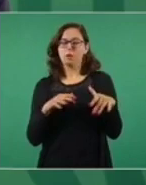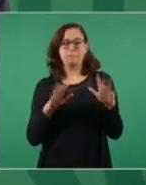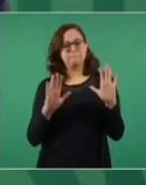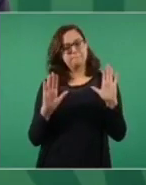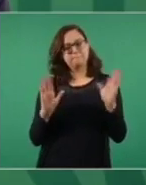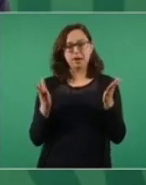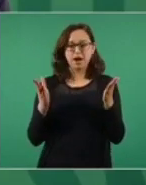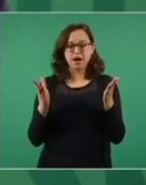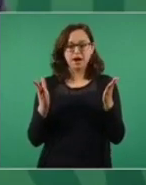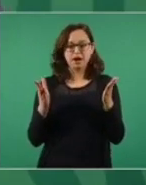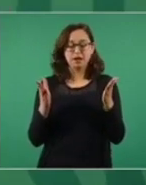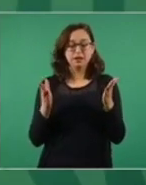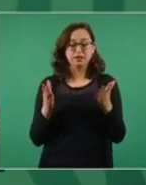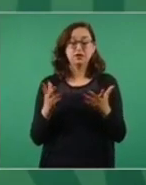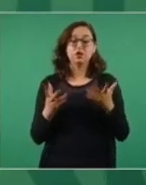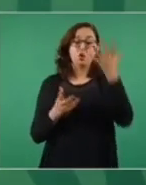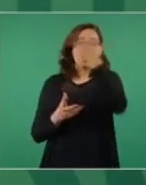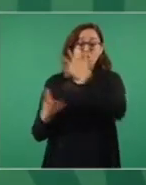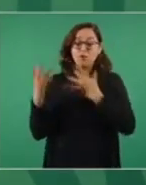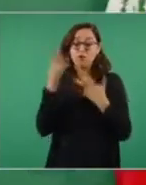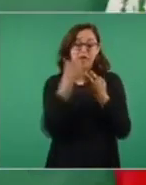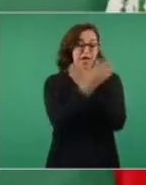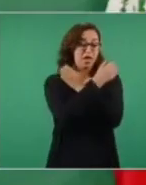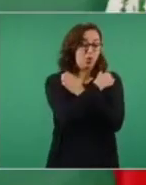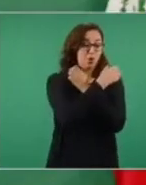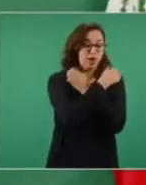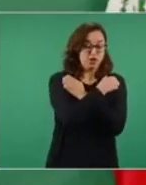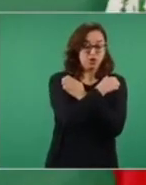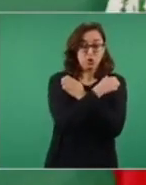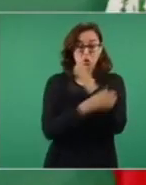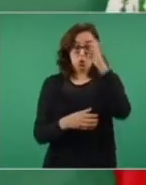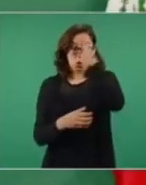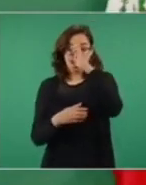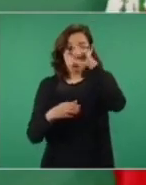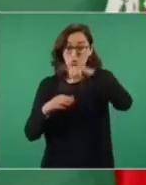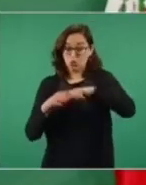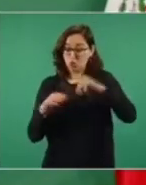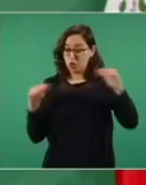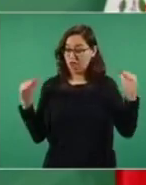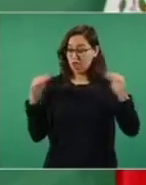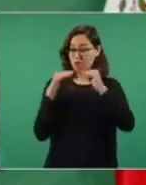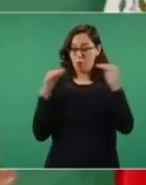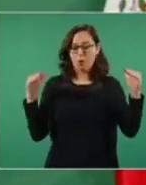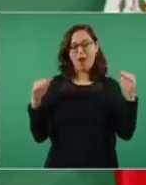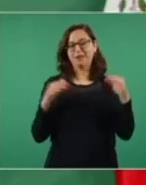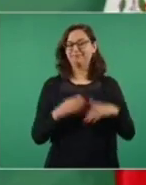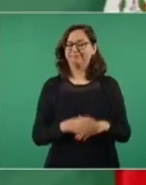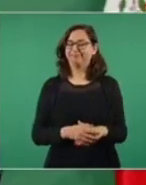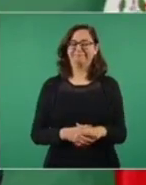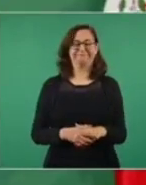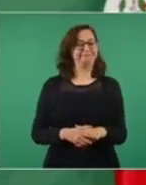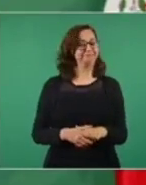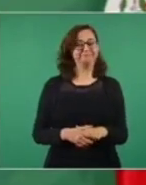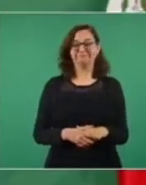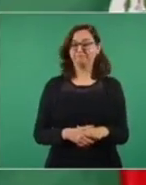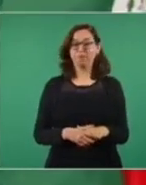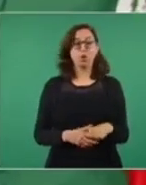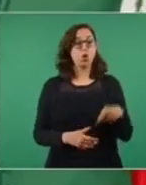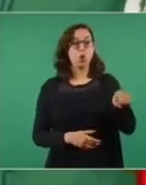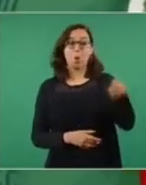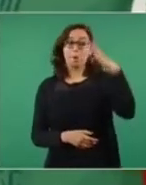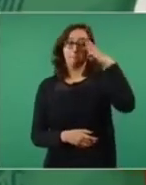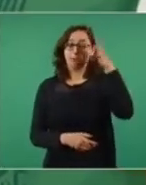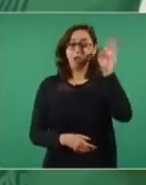maestría o tienen doctorado, ya son sabios.